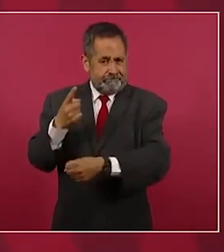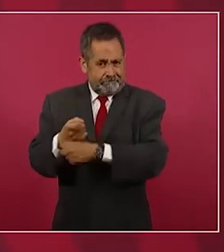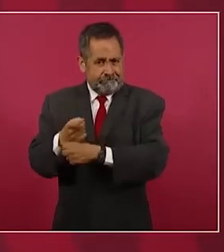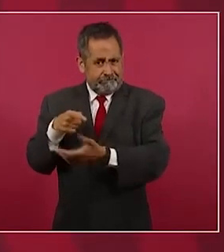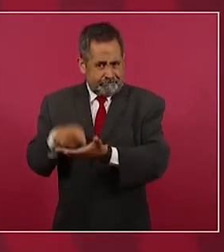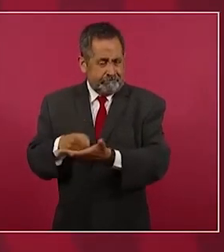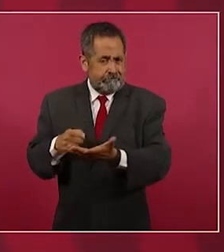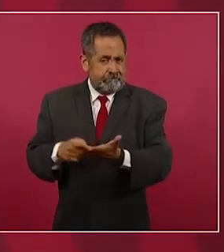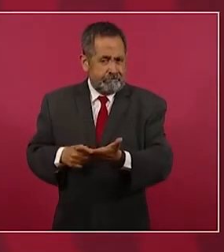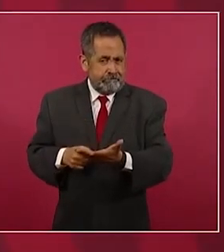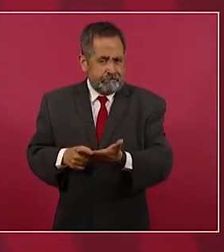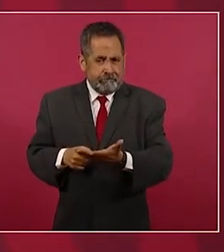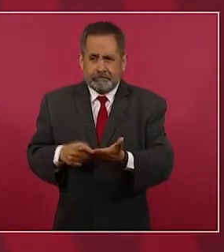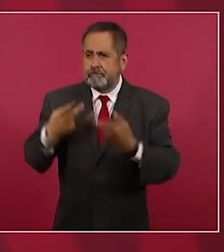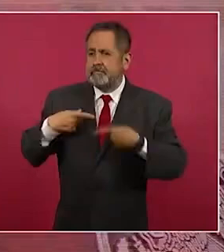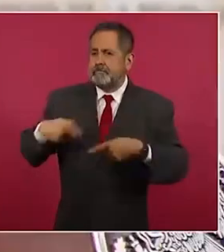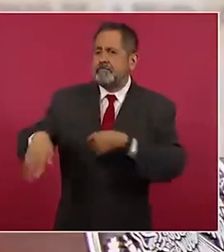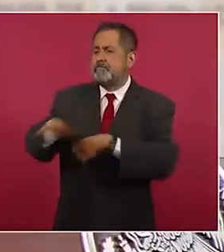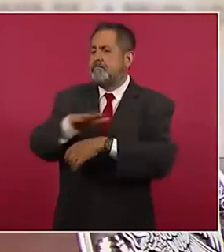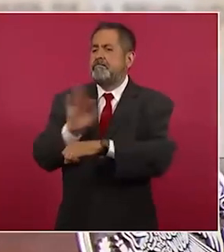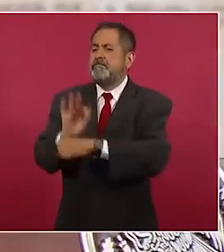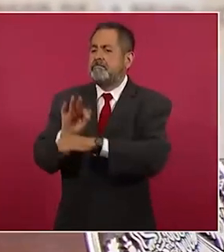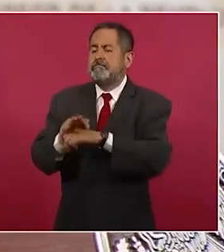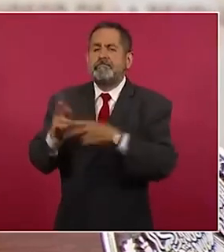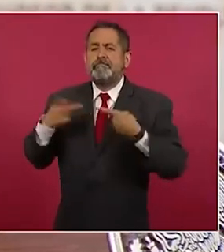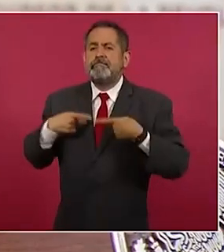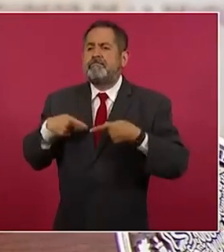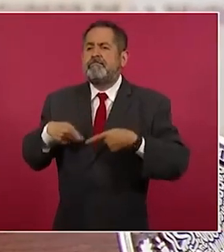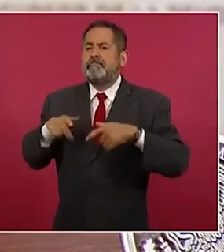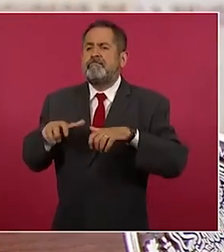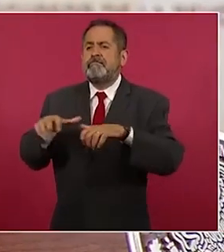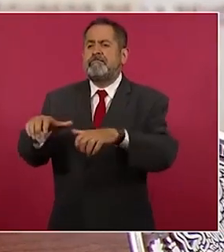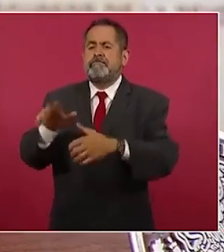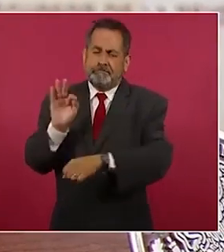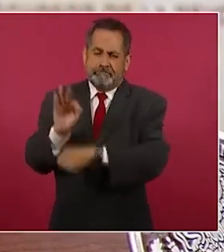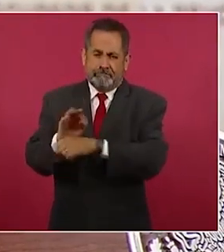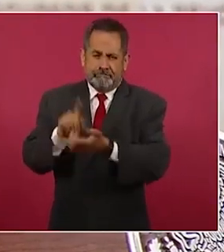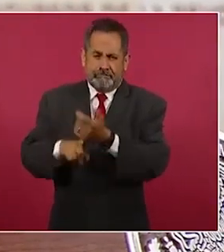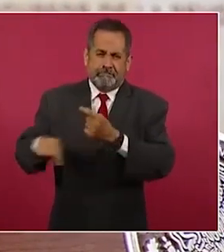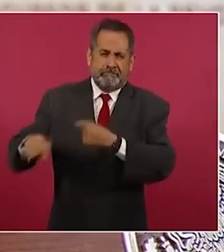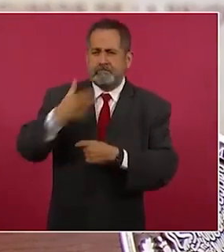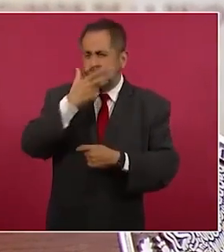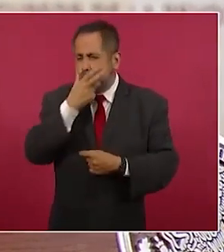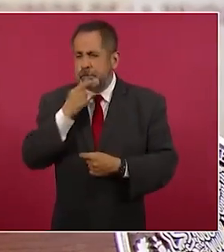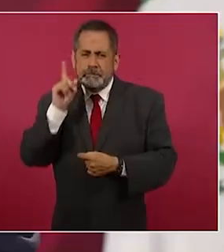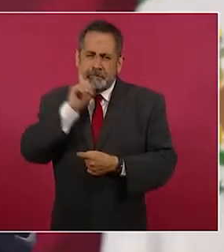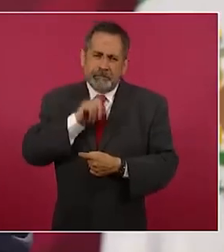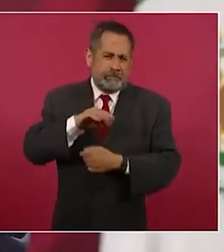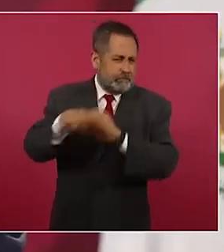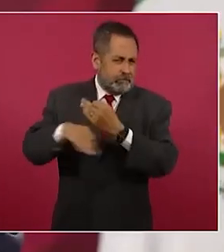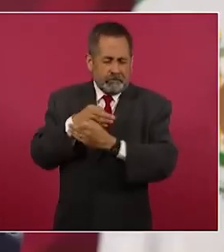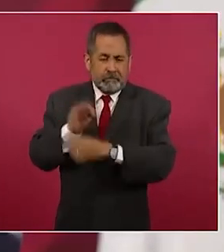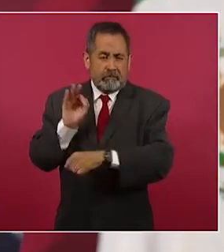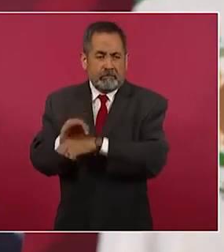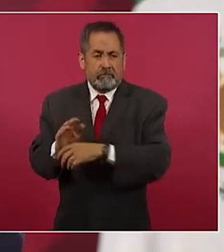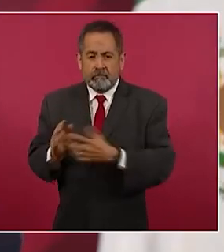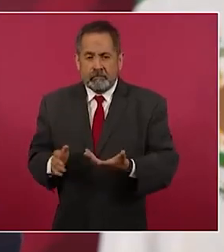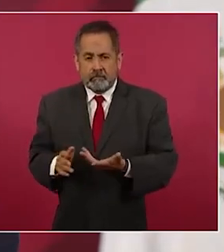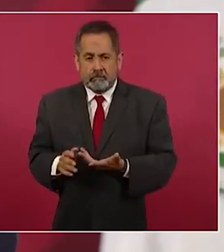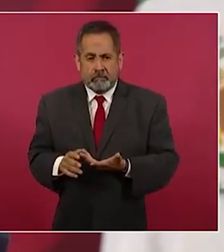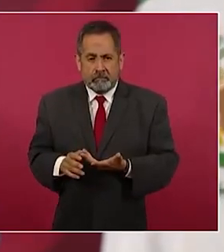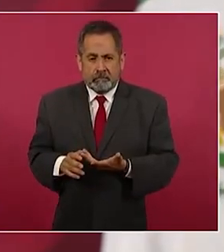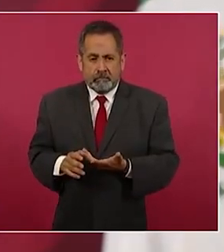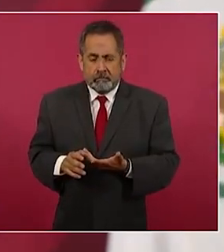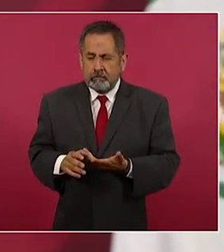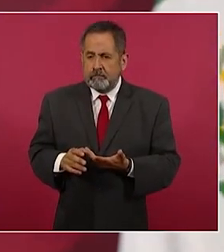es para el pueblo, para la gente, para la mujer, para el hombre, no el hombre y la